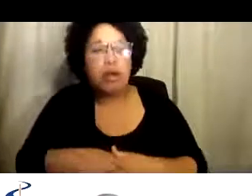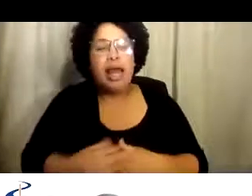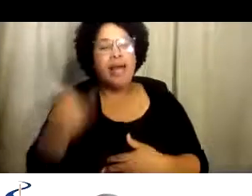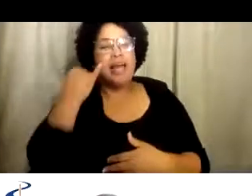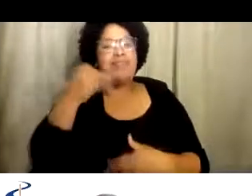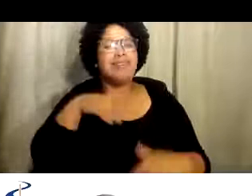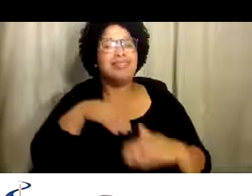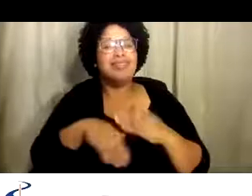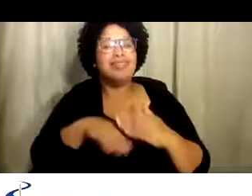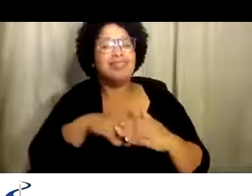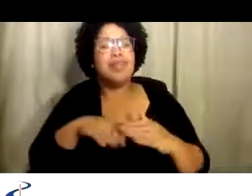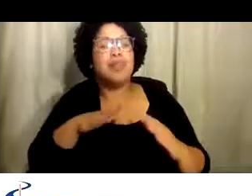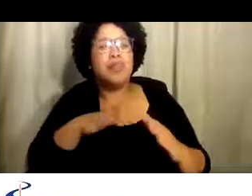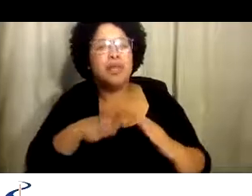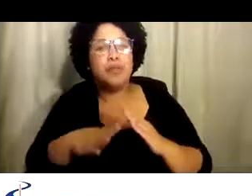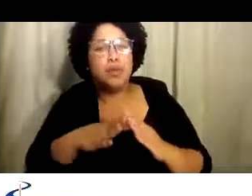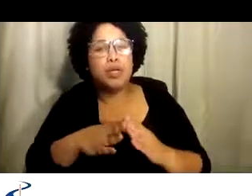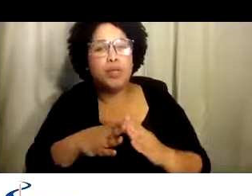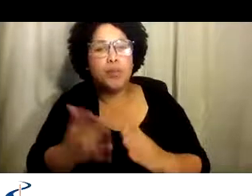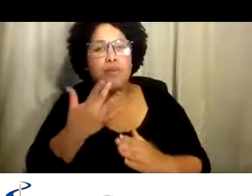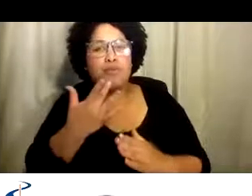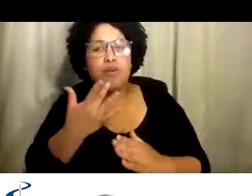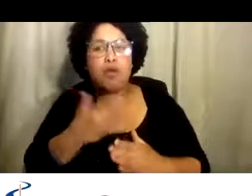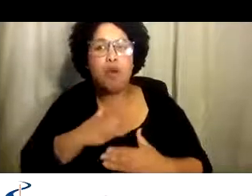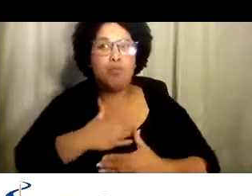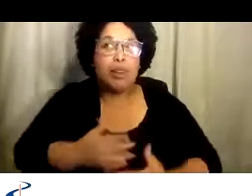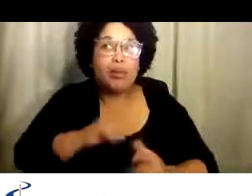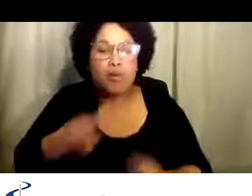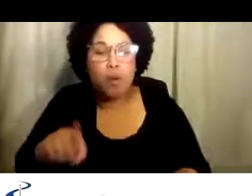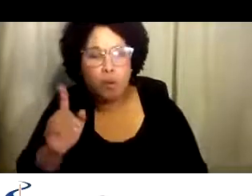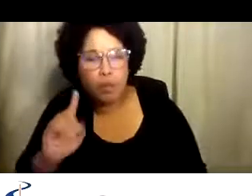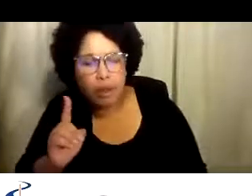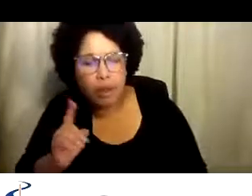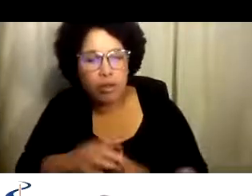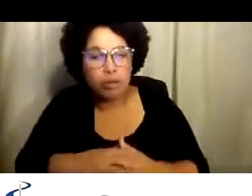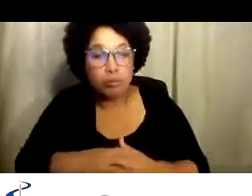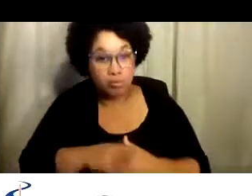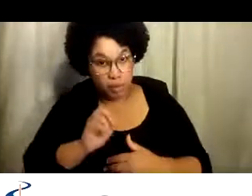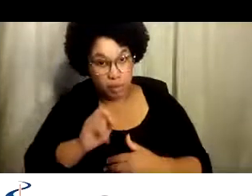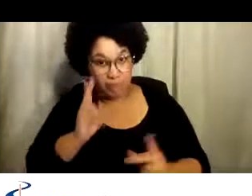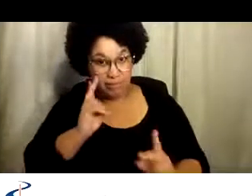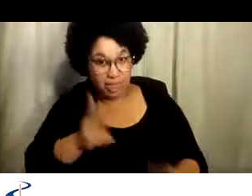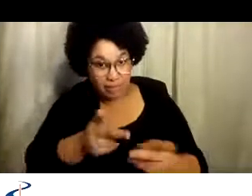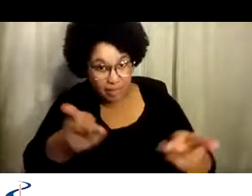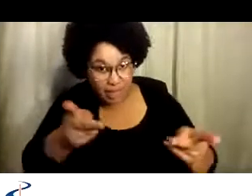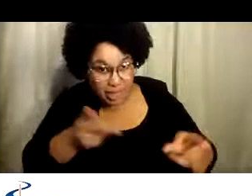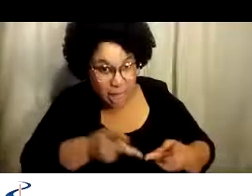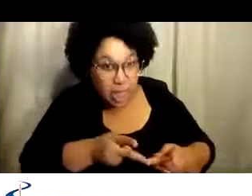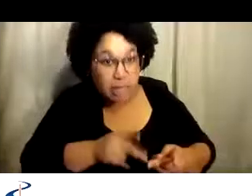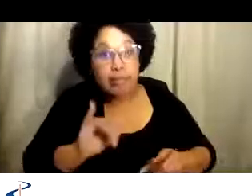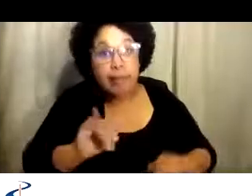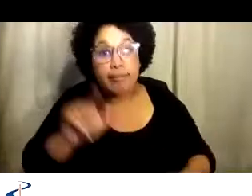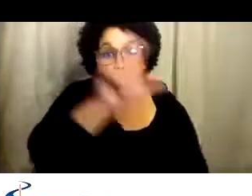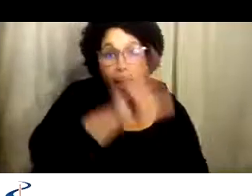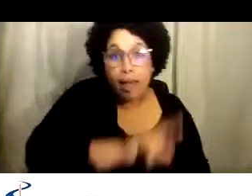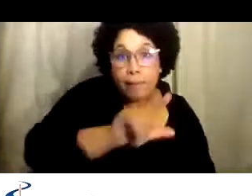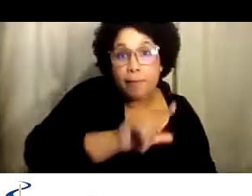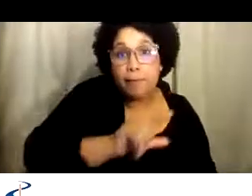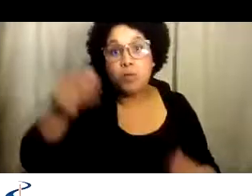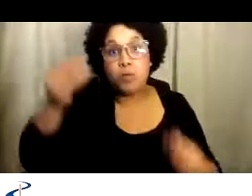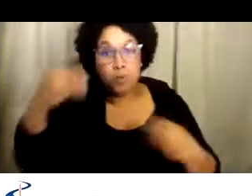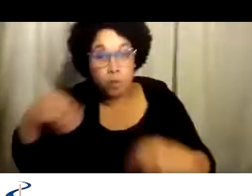Por acceder a la comunidad, ¿a lugares querrías ir? ¿Está bien visitar